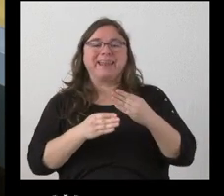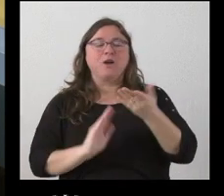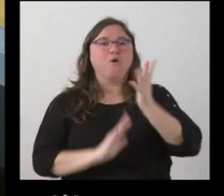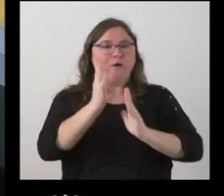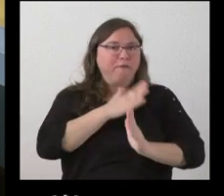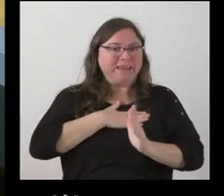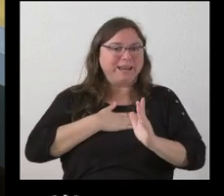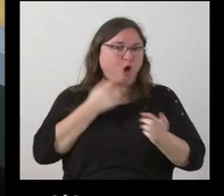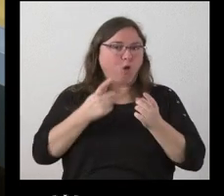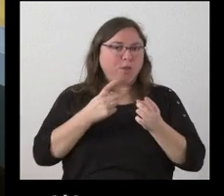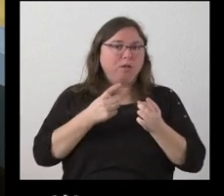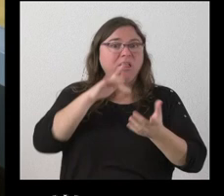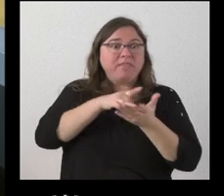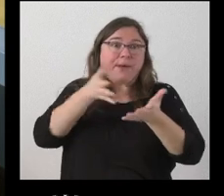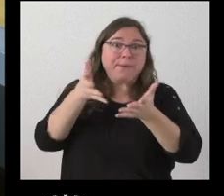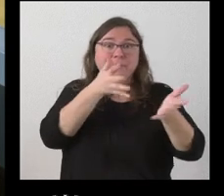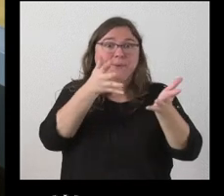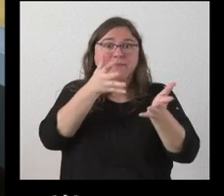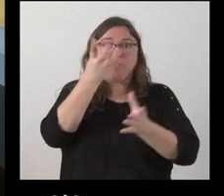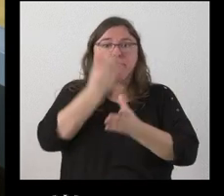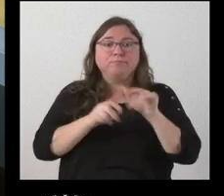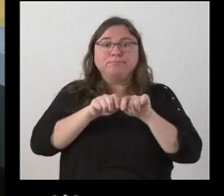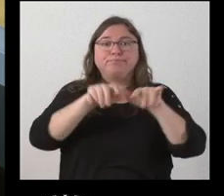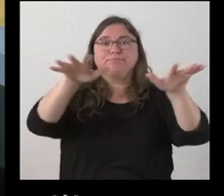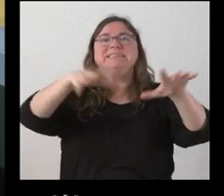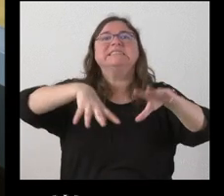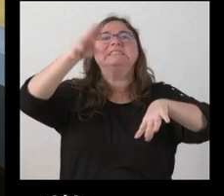un día de viento en una sierra?